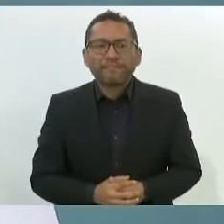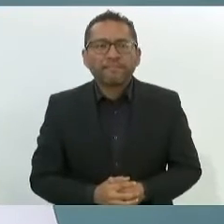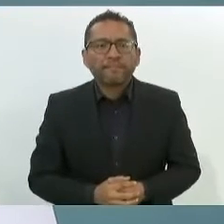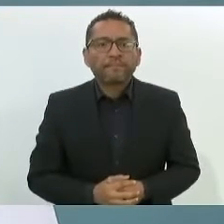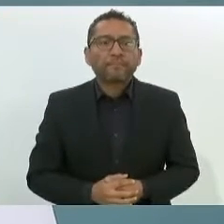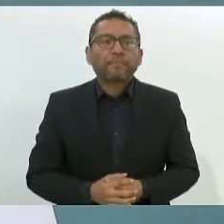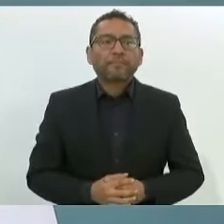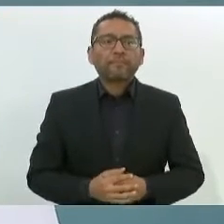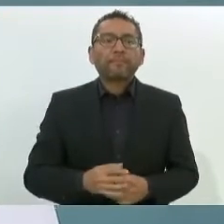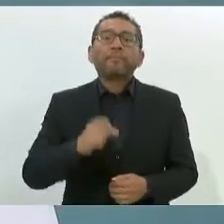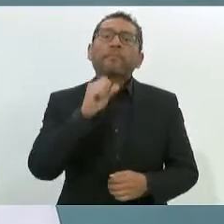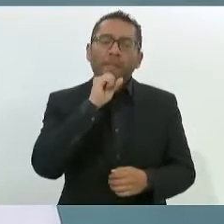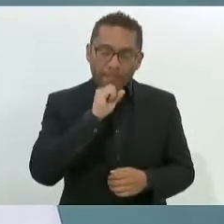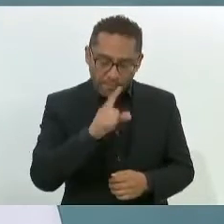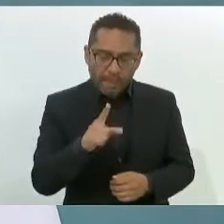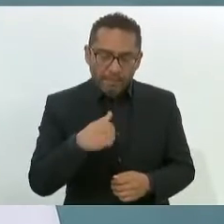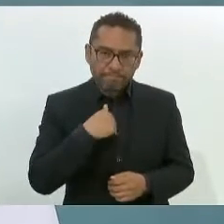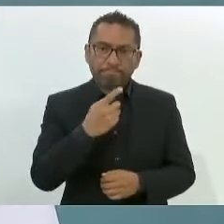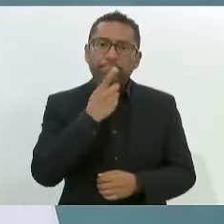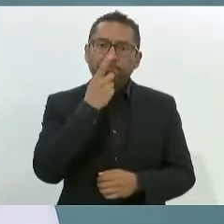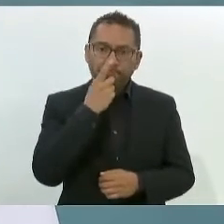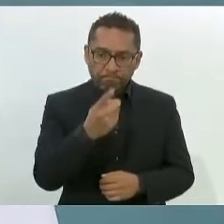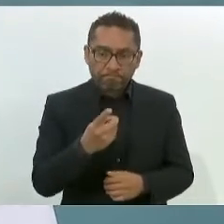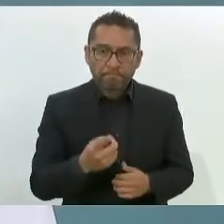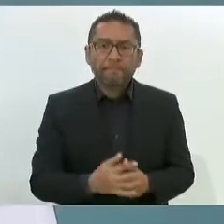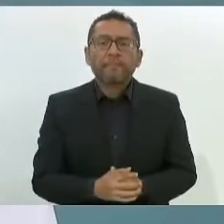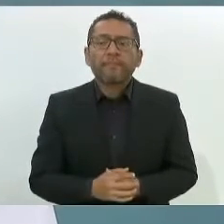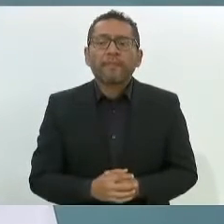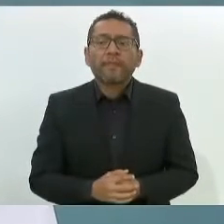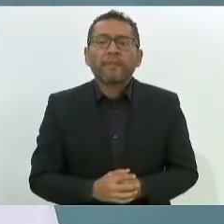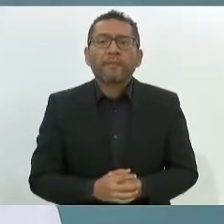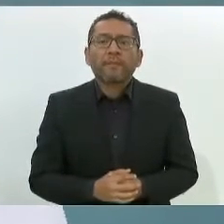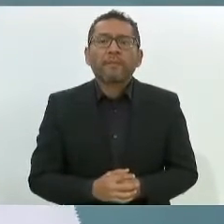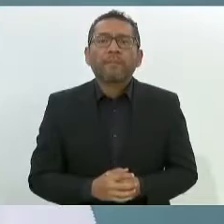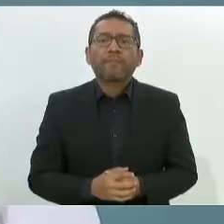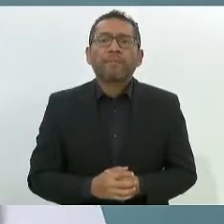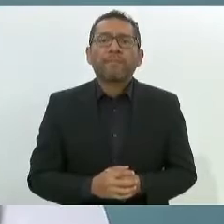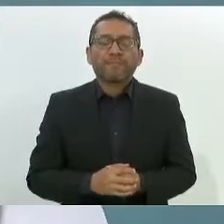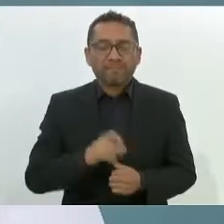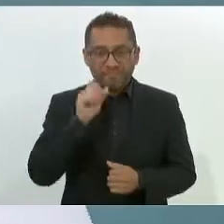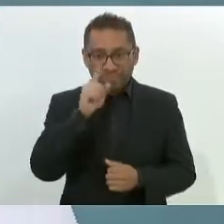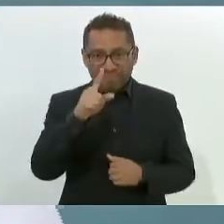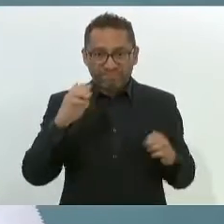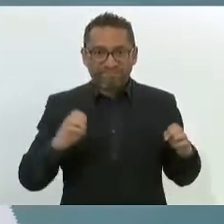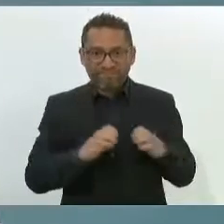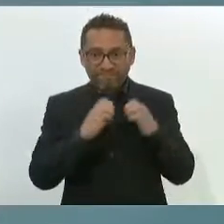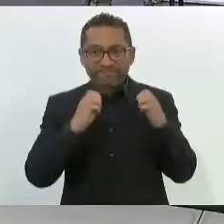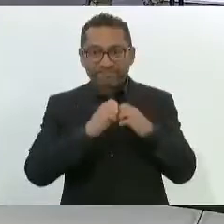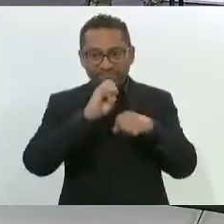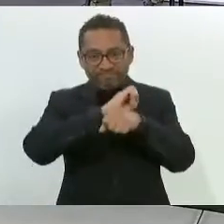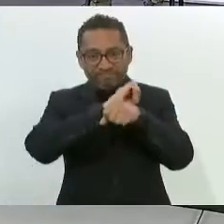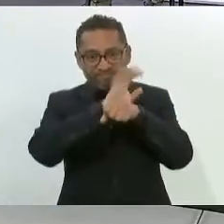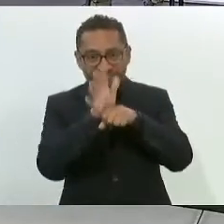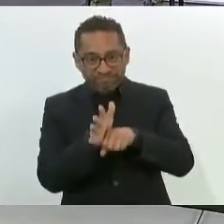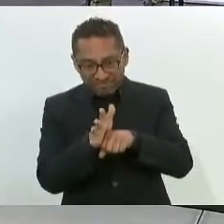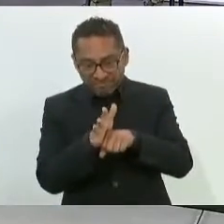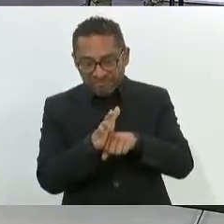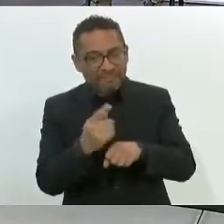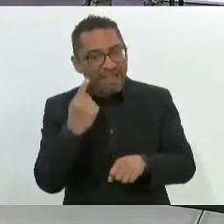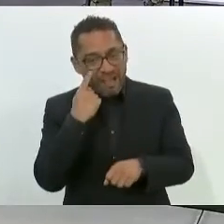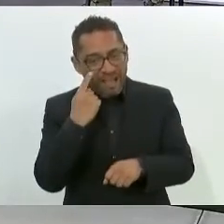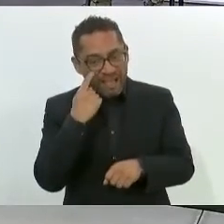También hoy quisiera decirle, presidente, que la epidemia del COVID-19 ha sido